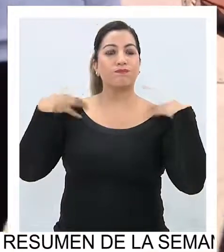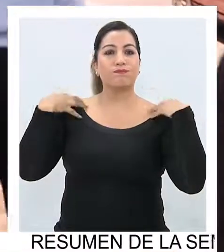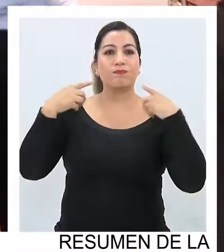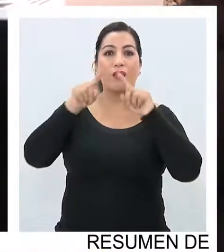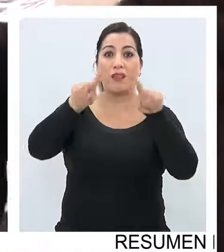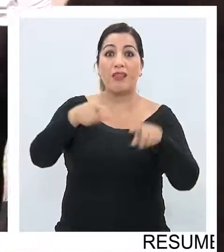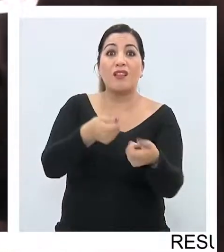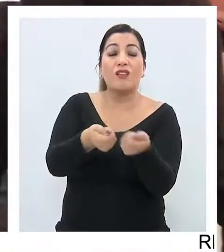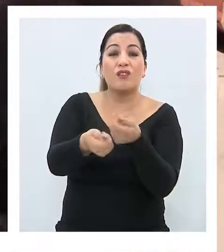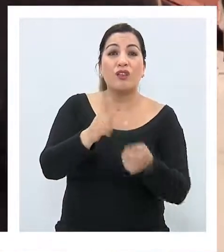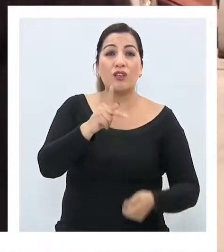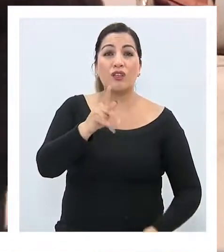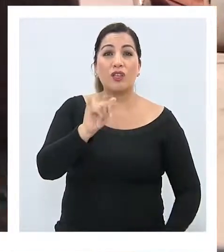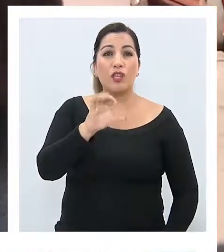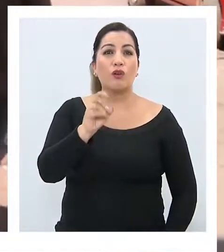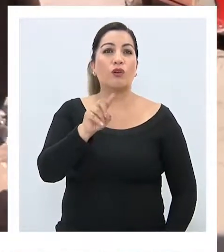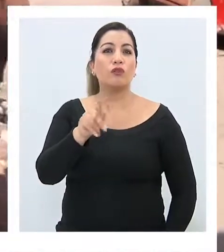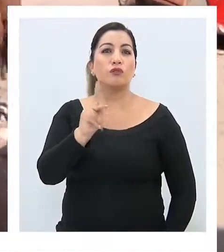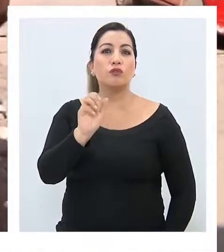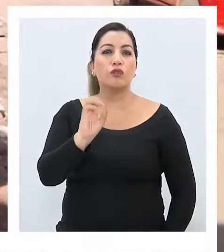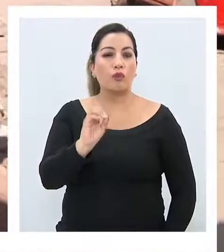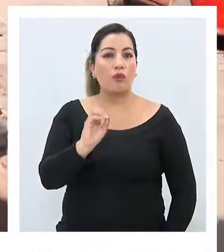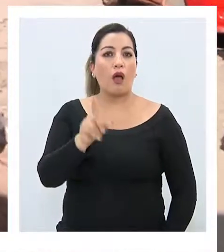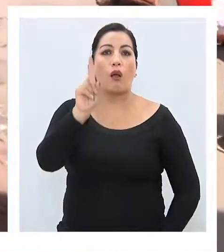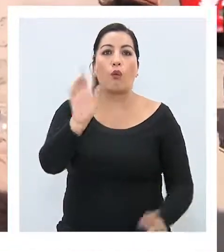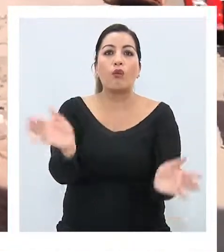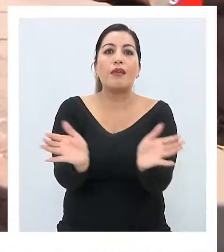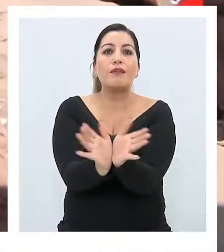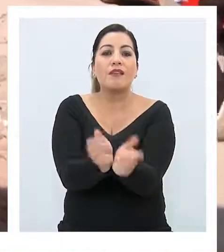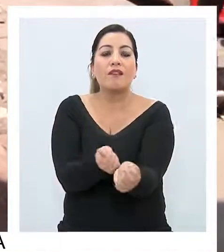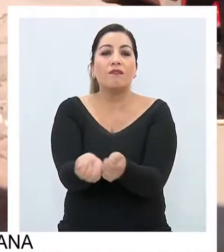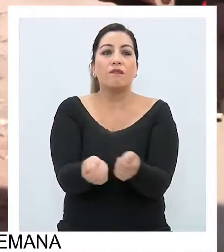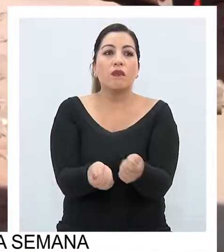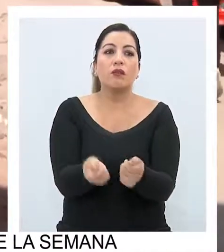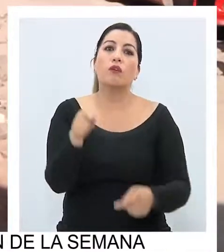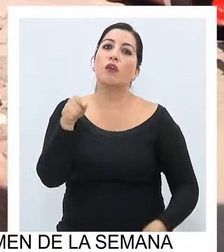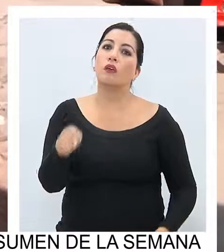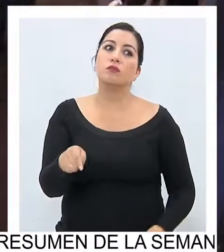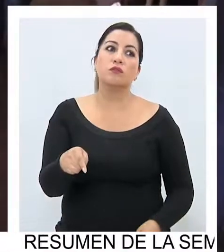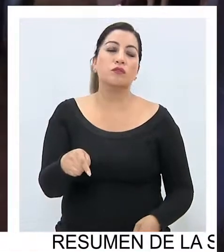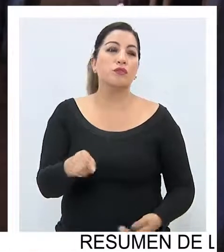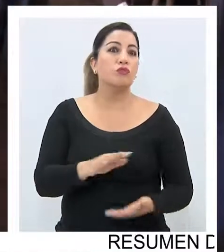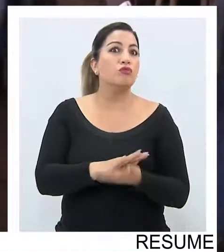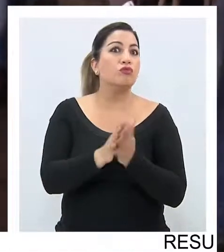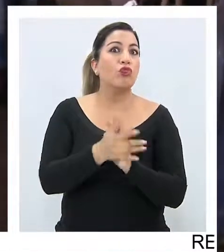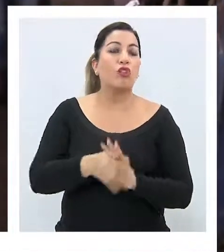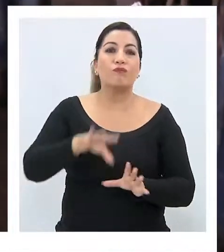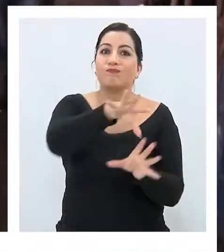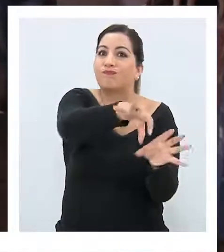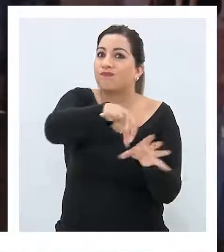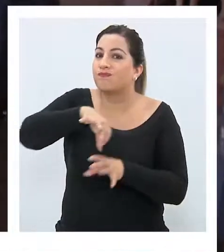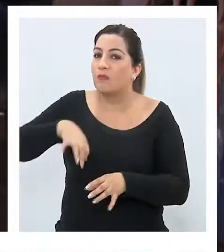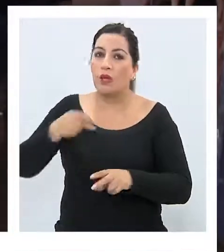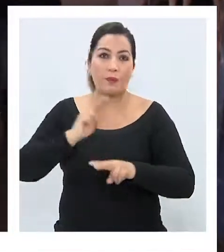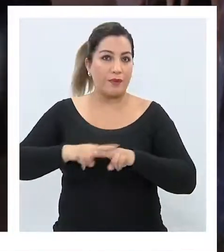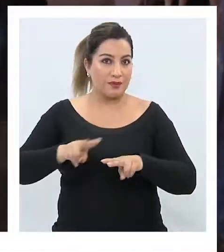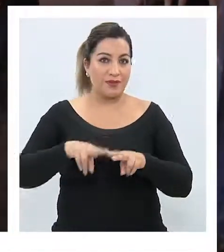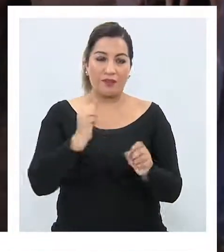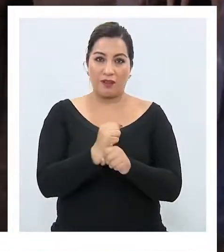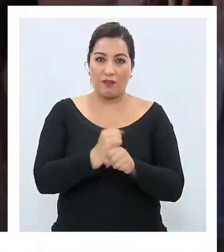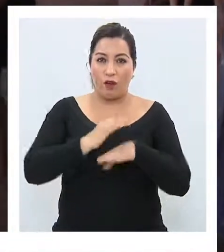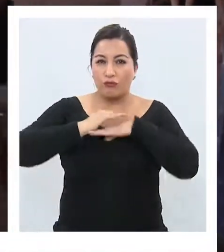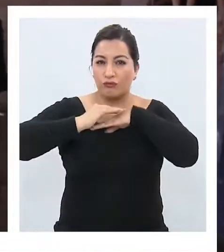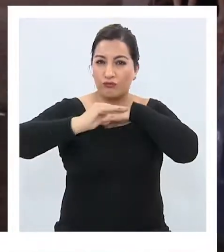kioscos, que se encuentran en algunas esquinas, los cuales tuvieron que ser desmantelados para la realización de las obras.